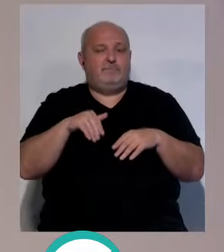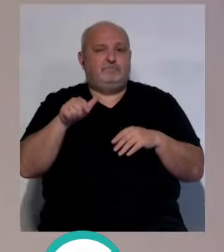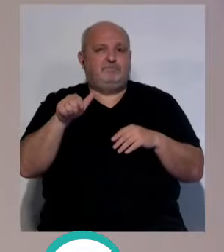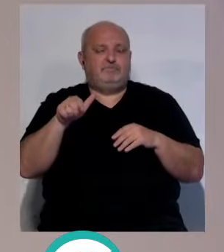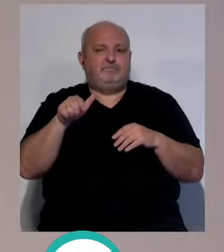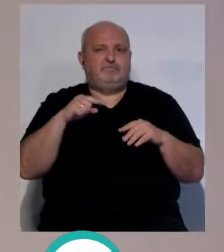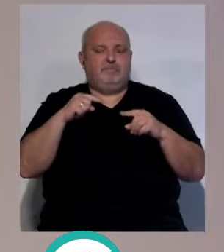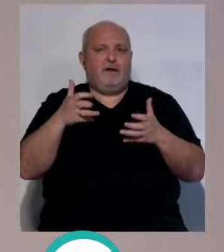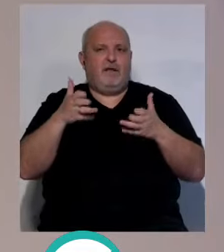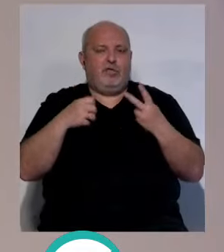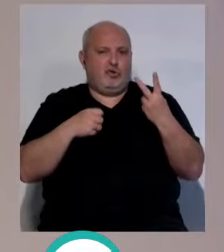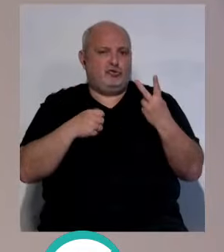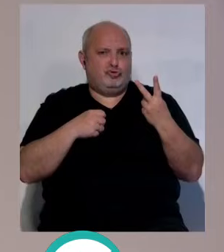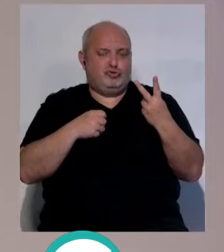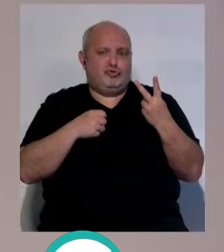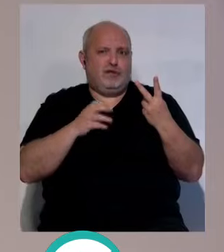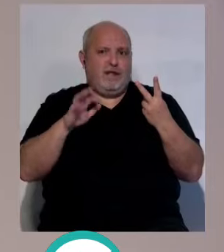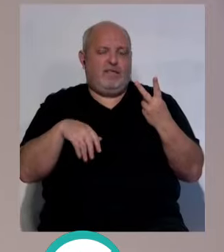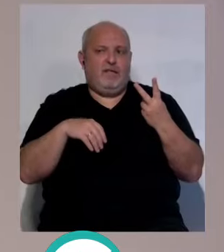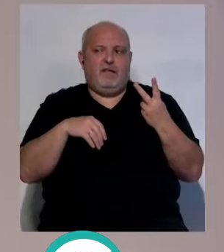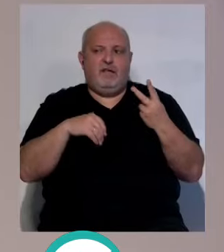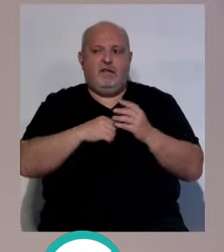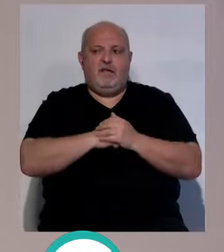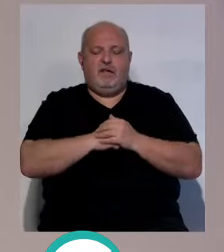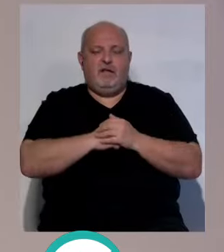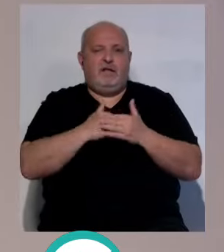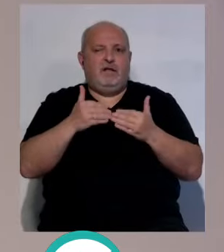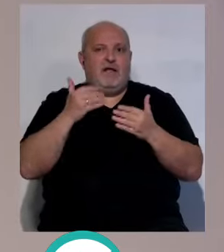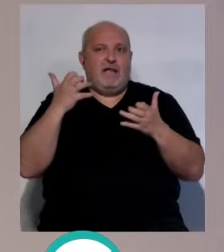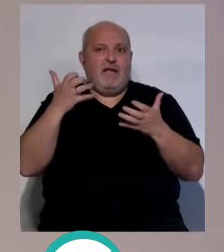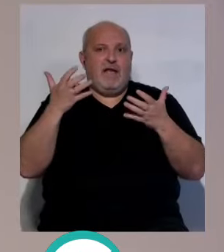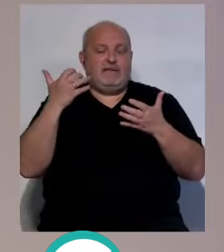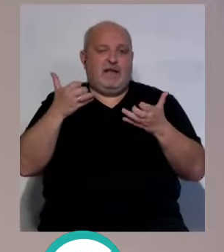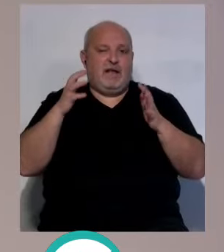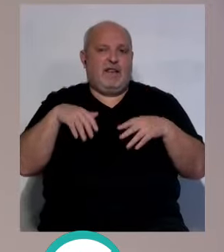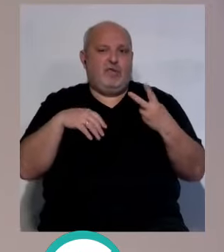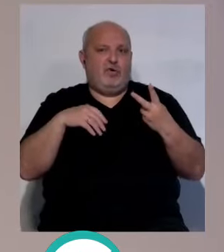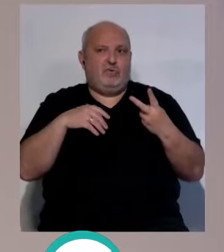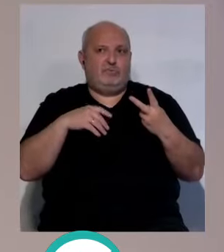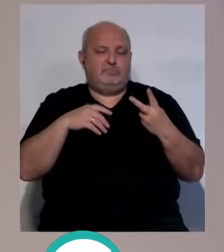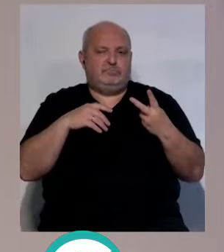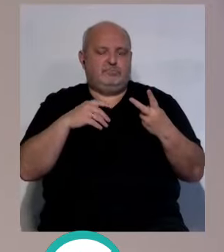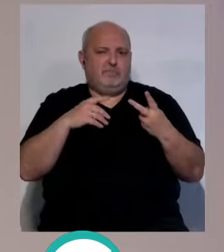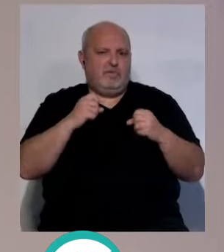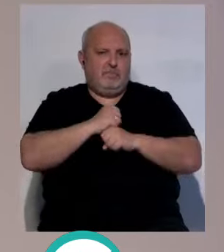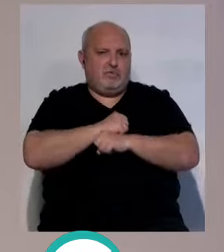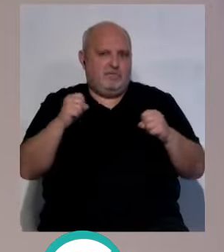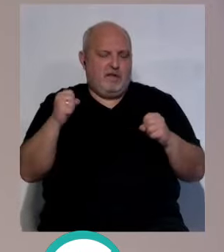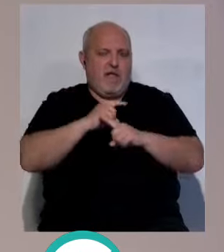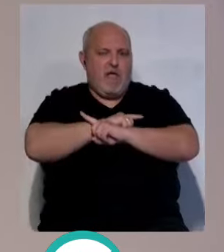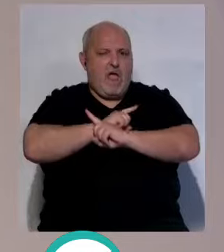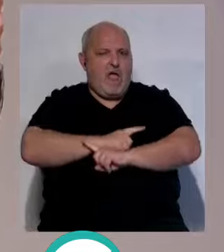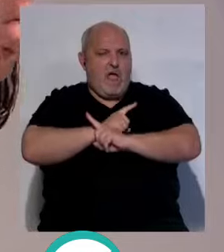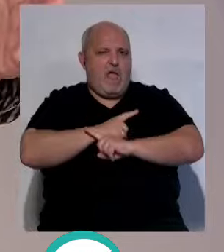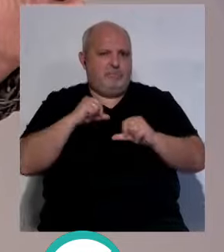hemos ganado dos partidos. Que antes ganar dos partidos para el Cádiz era casi imposible. Porque